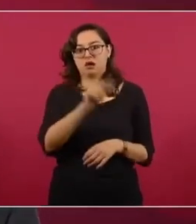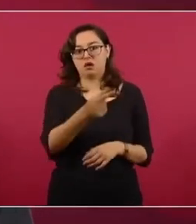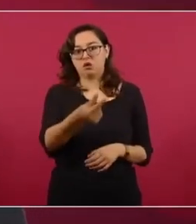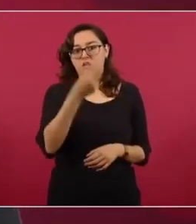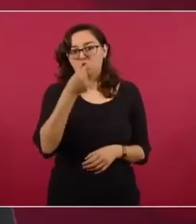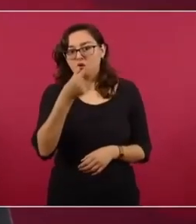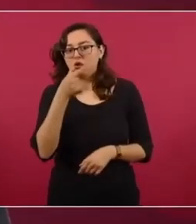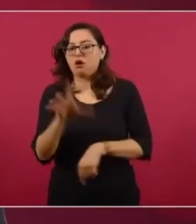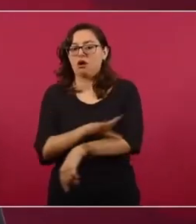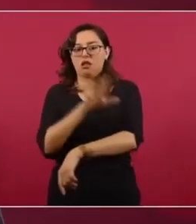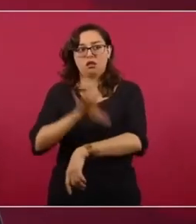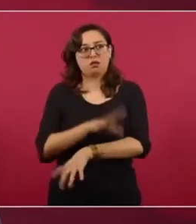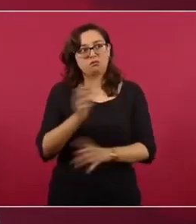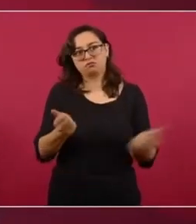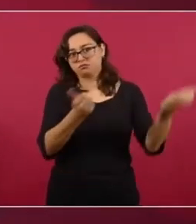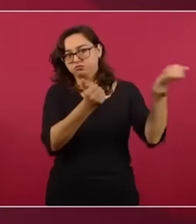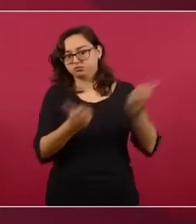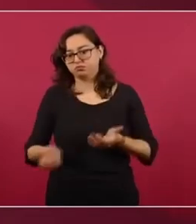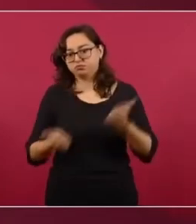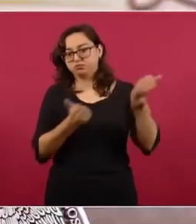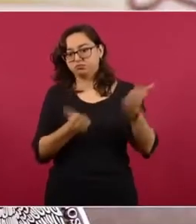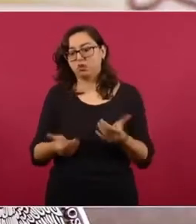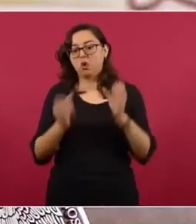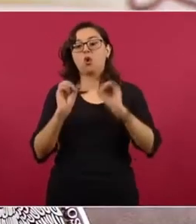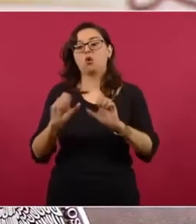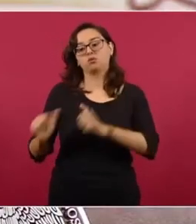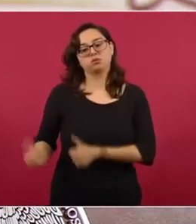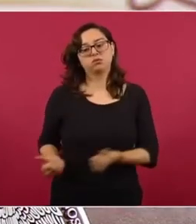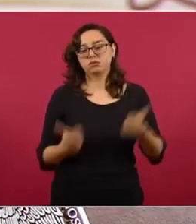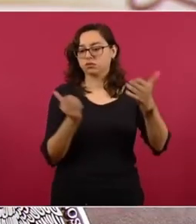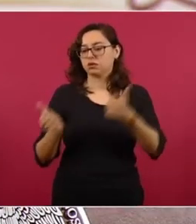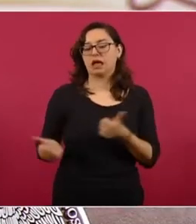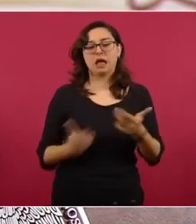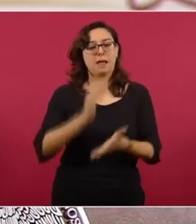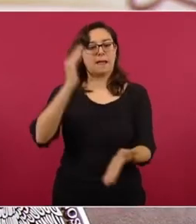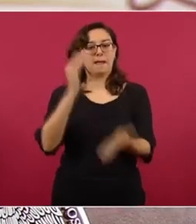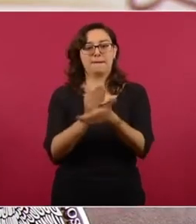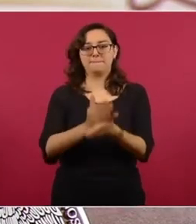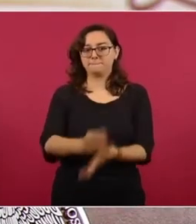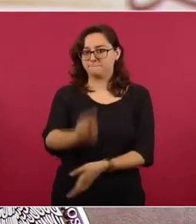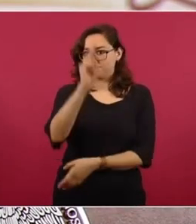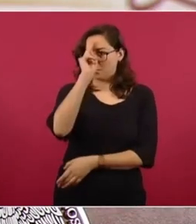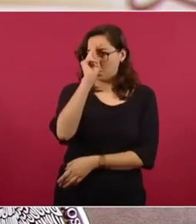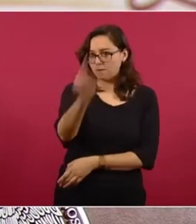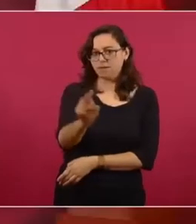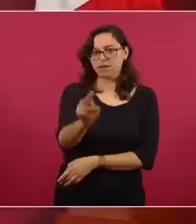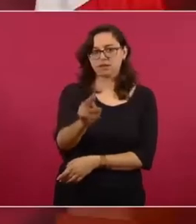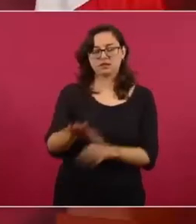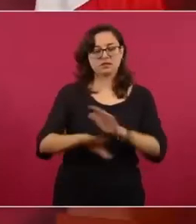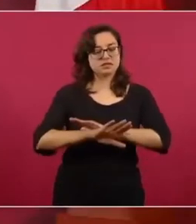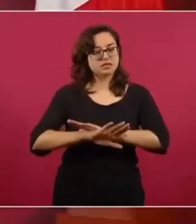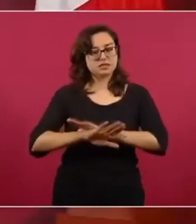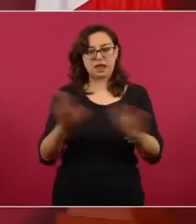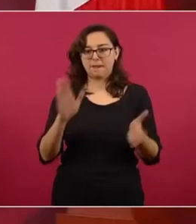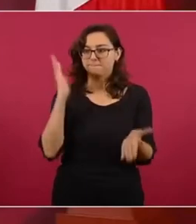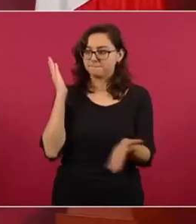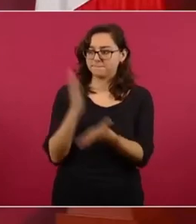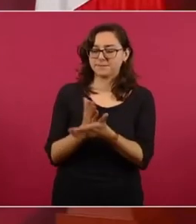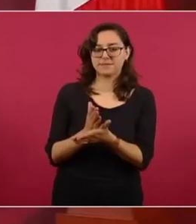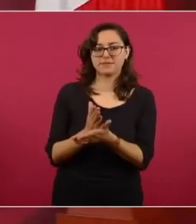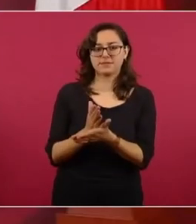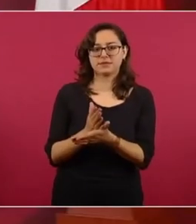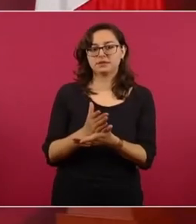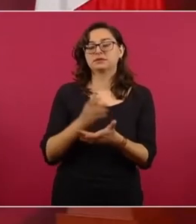y exportación de vapeadores y cigarrillos electrónicos y de sus cartuchos y mezclas necesarias para